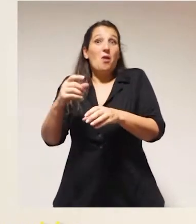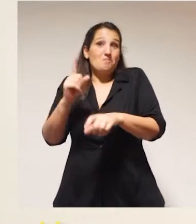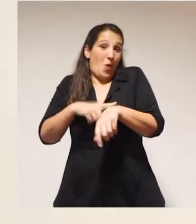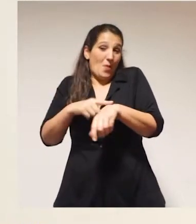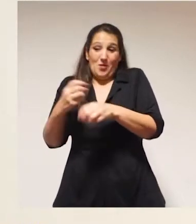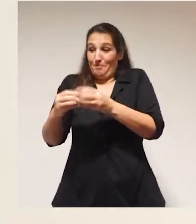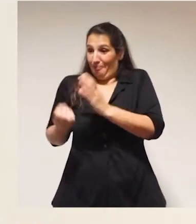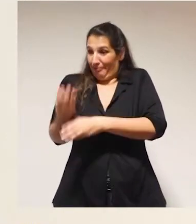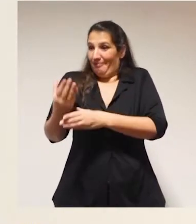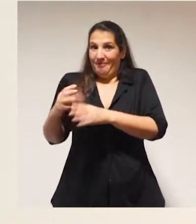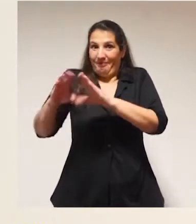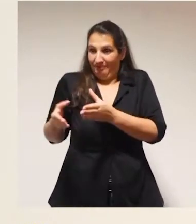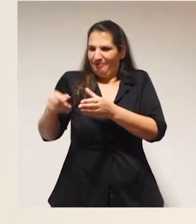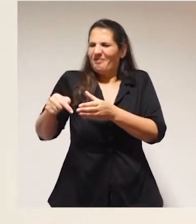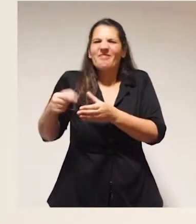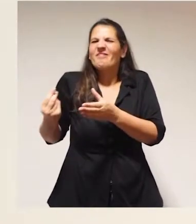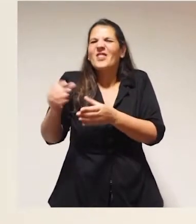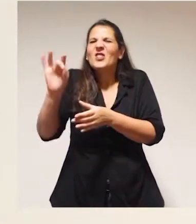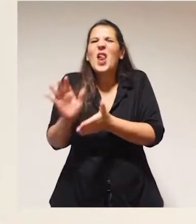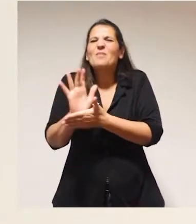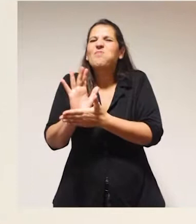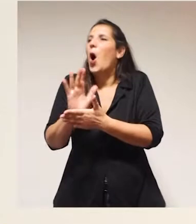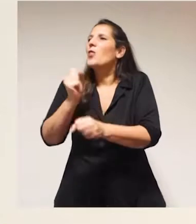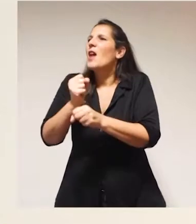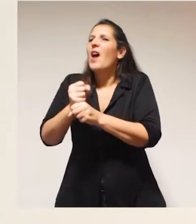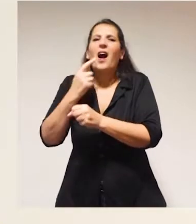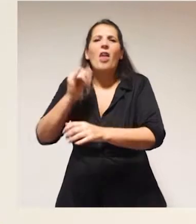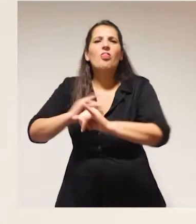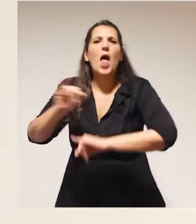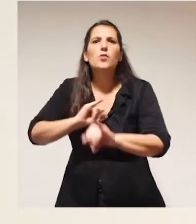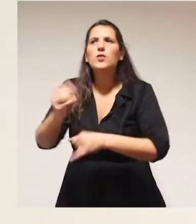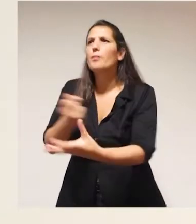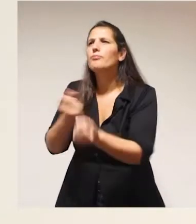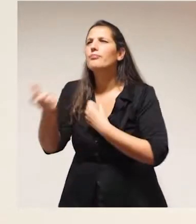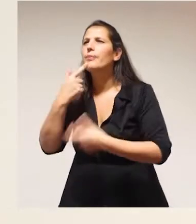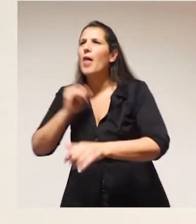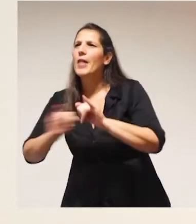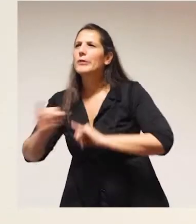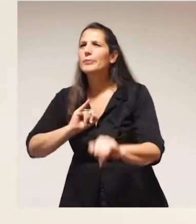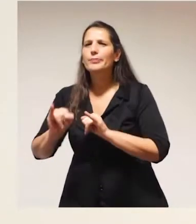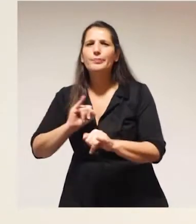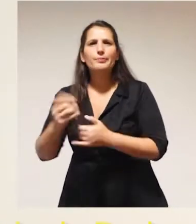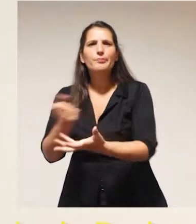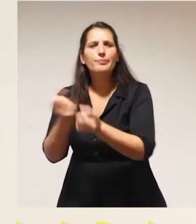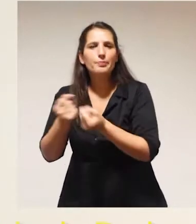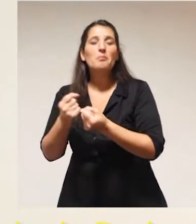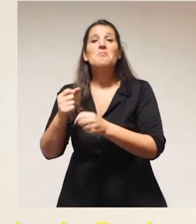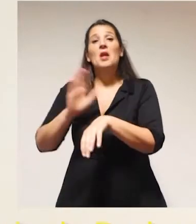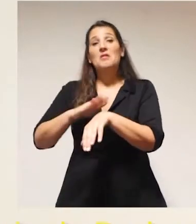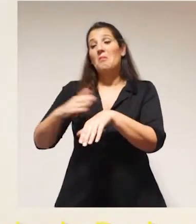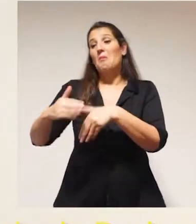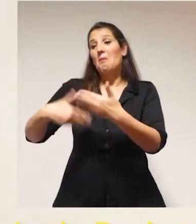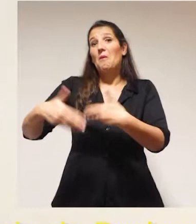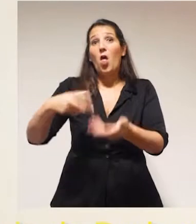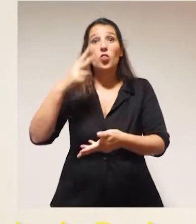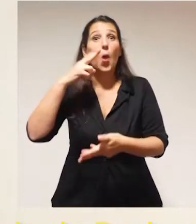de su creación la voluntad y la estructura de ser una receptora de denuncias. Con el paso del tiempo, con la aparición en